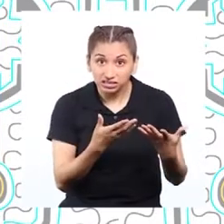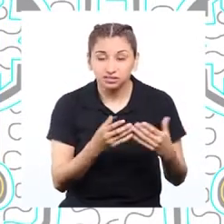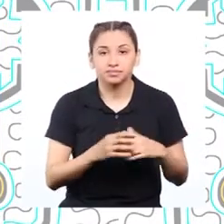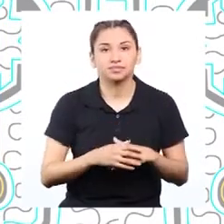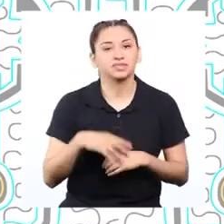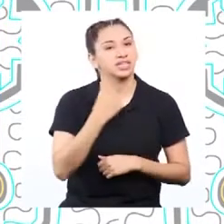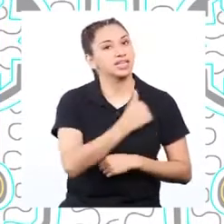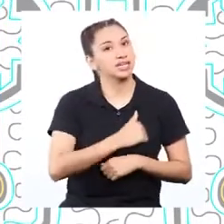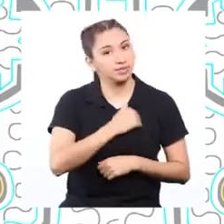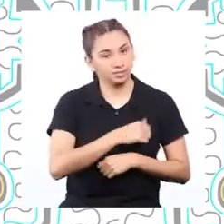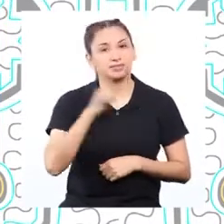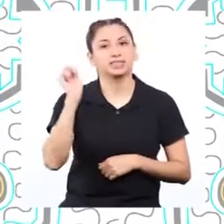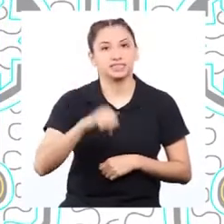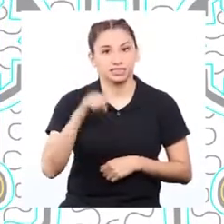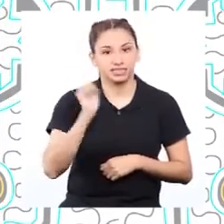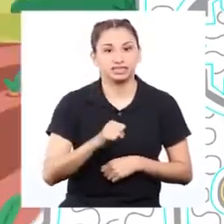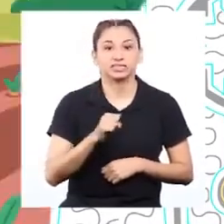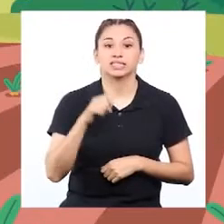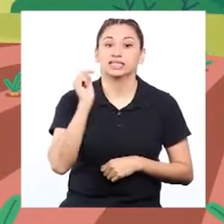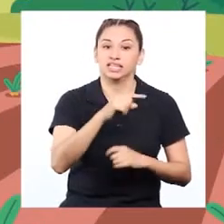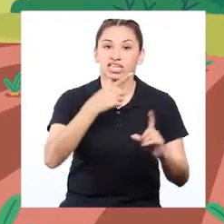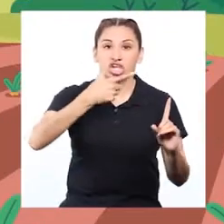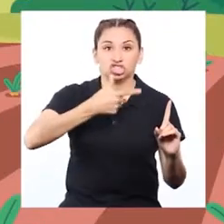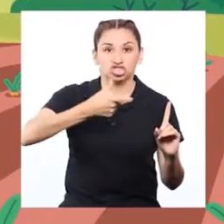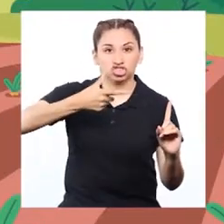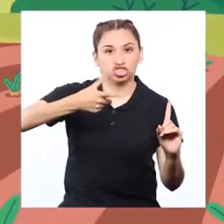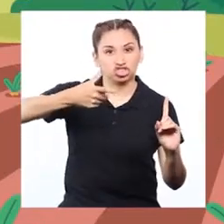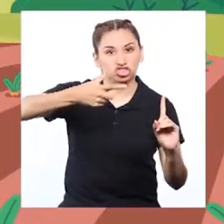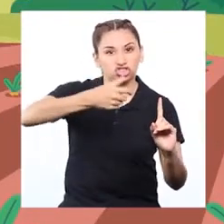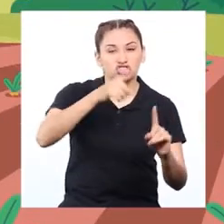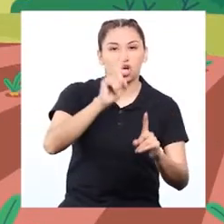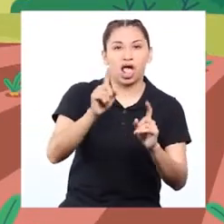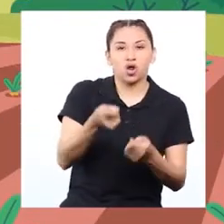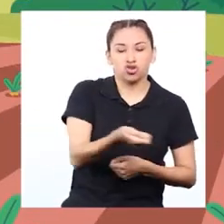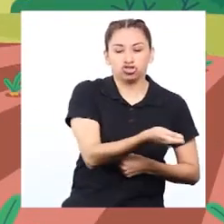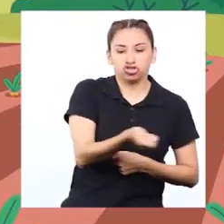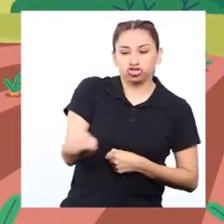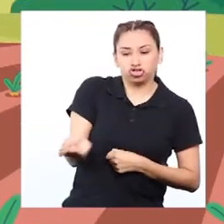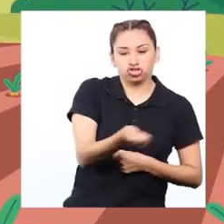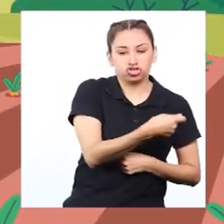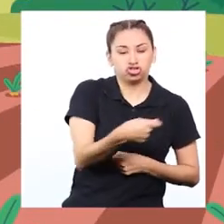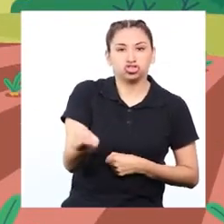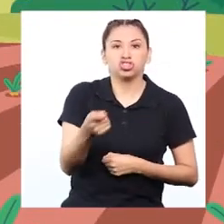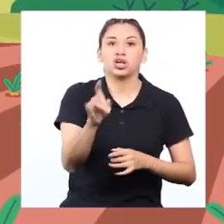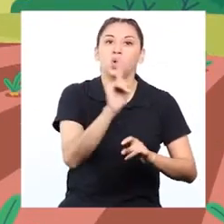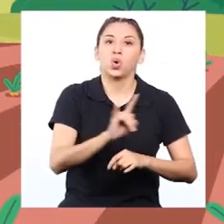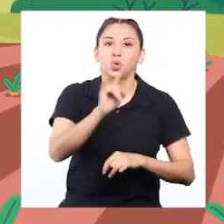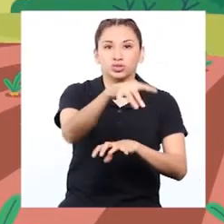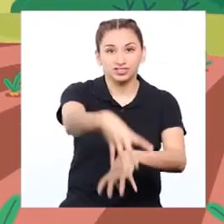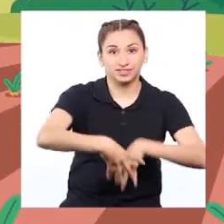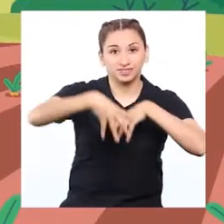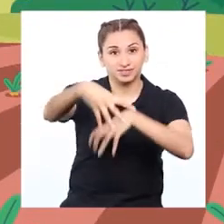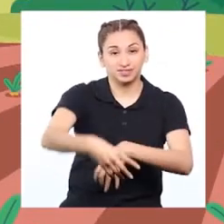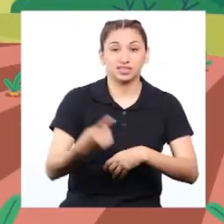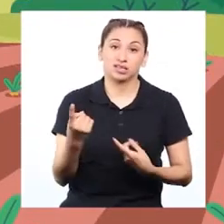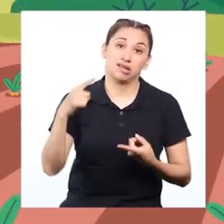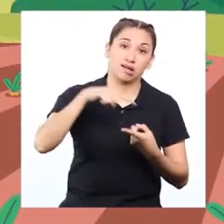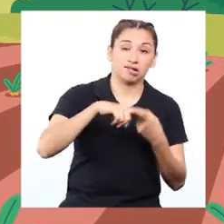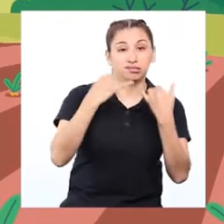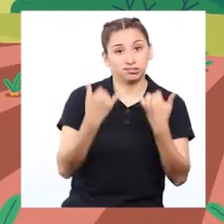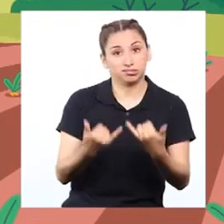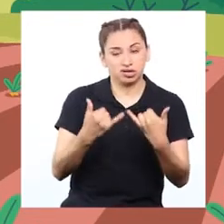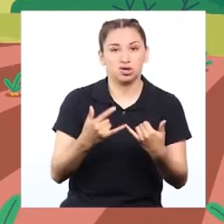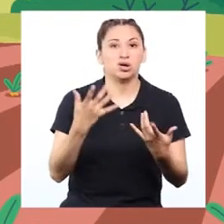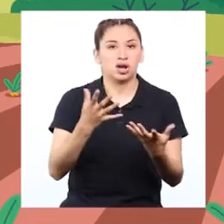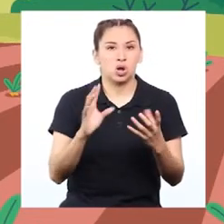efecto invernadero? Lamentablemente sí. Los fertilizantes nitrogenados, usados de manera desmedida en la agricultura, son